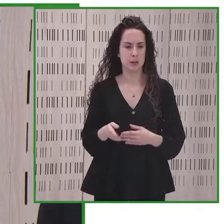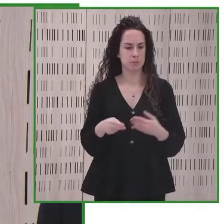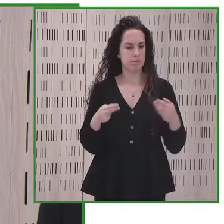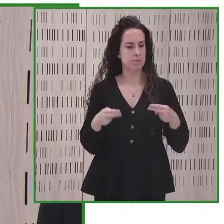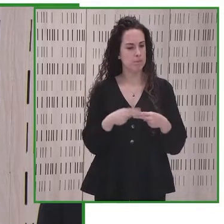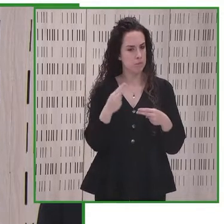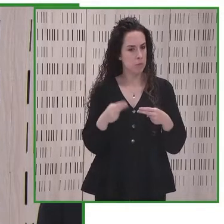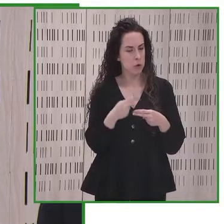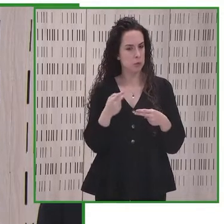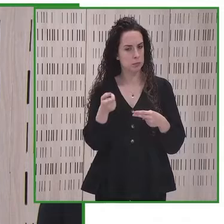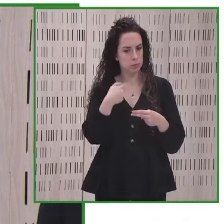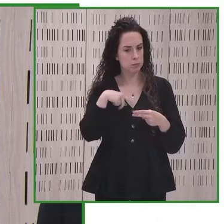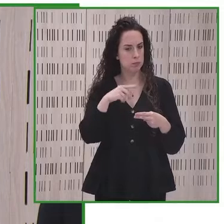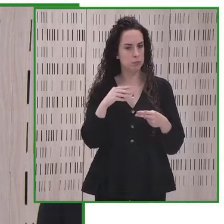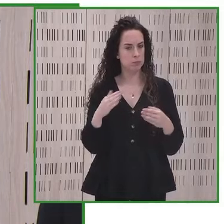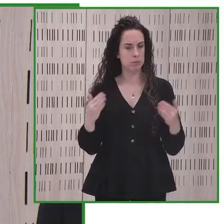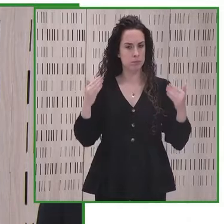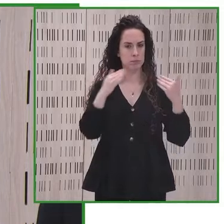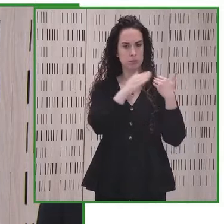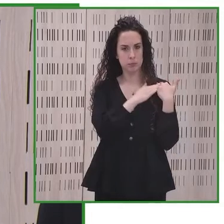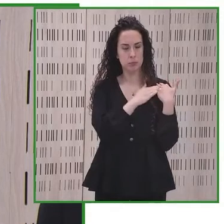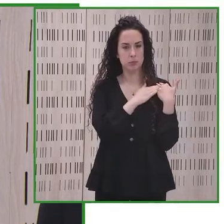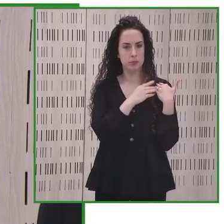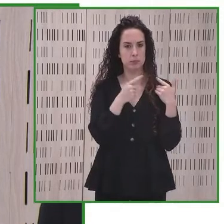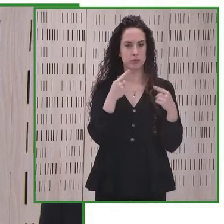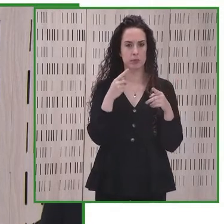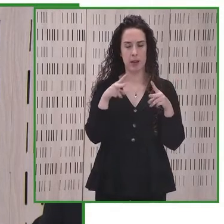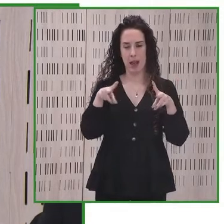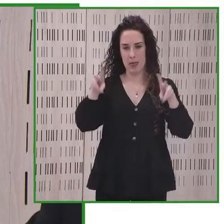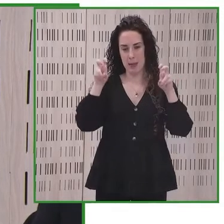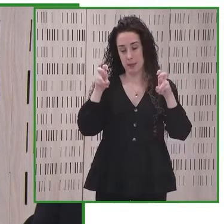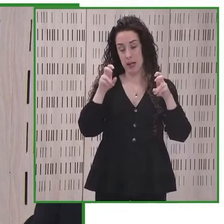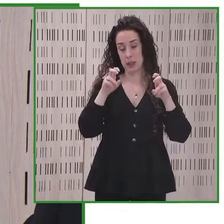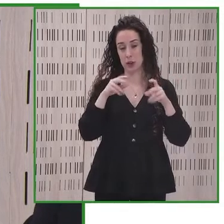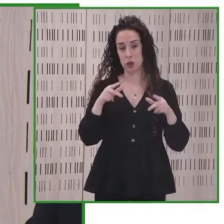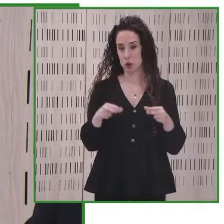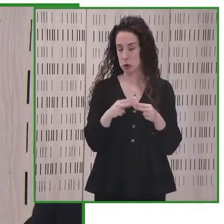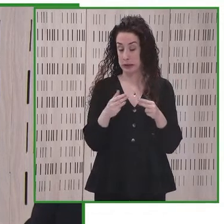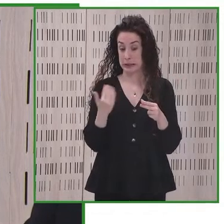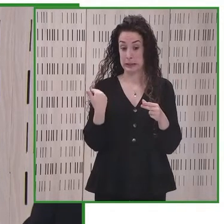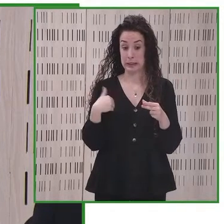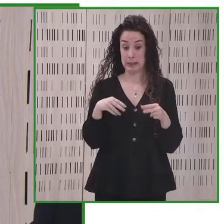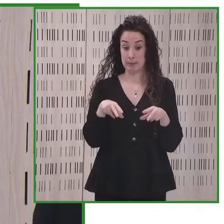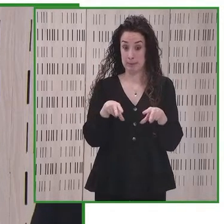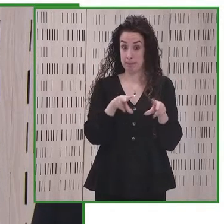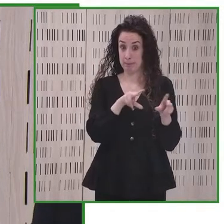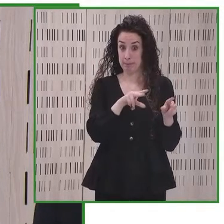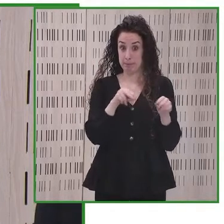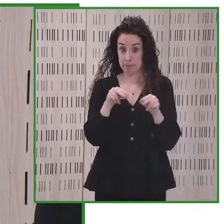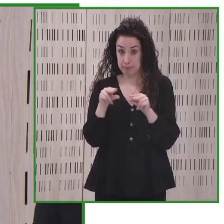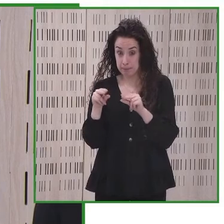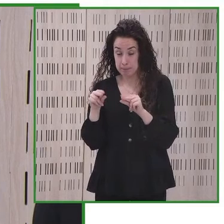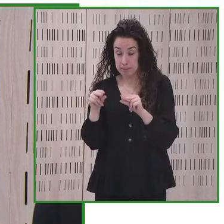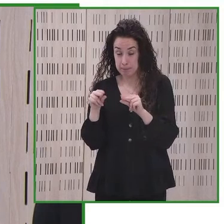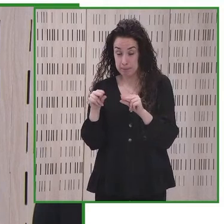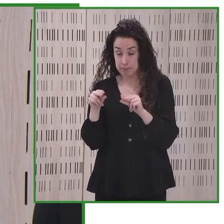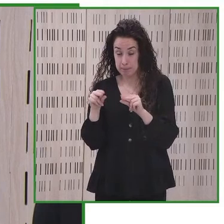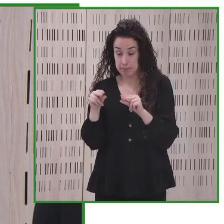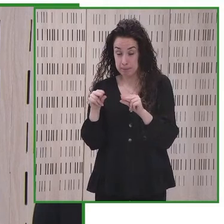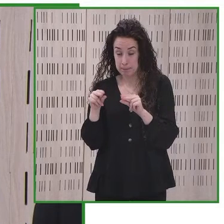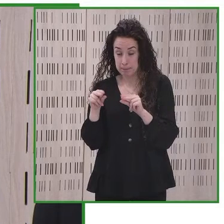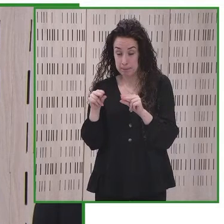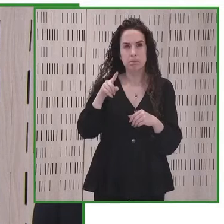legislando con implicaciones y consecuencias sociales. Voy concluyendo. Sé que muchas de las cuestiones